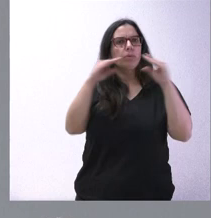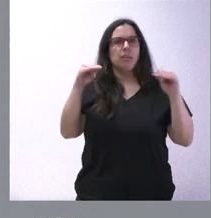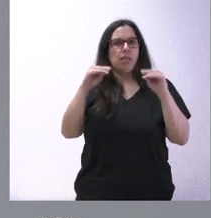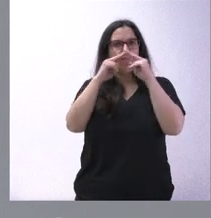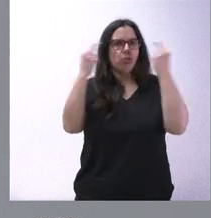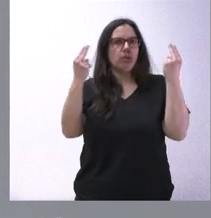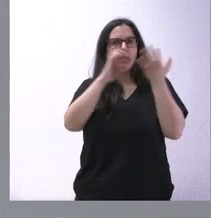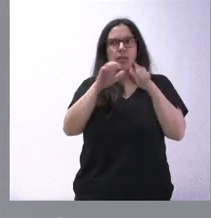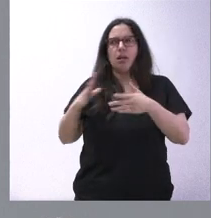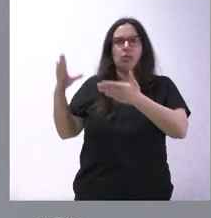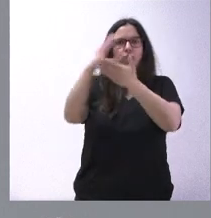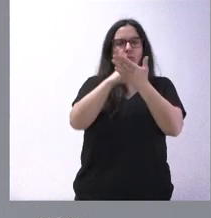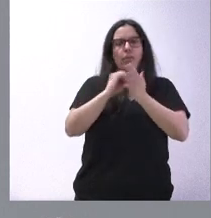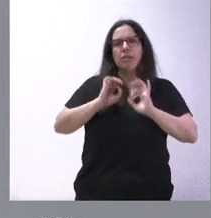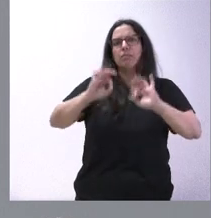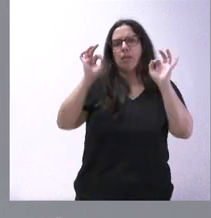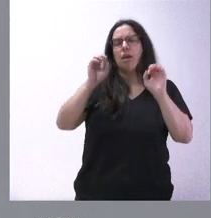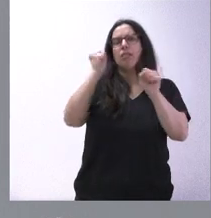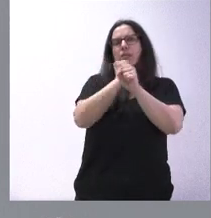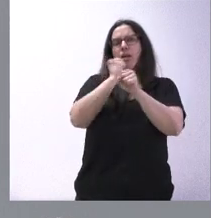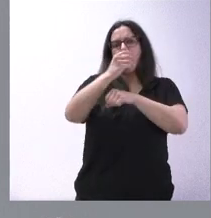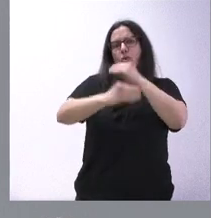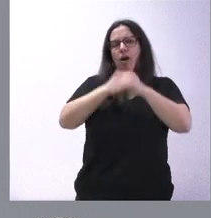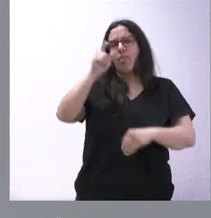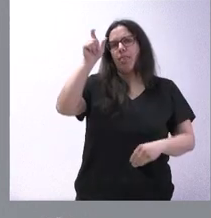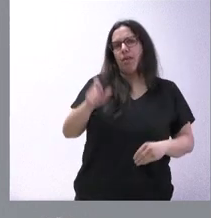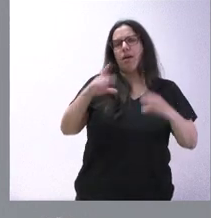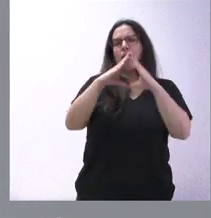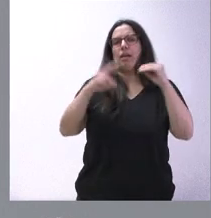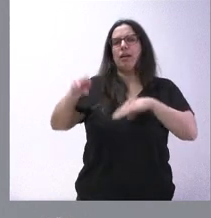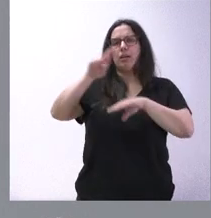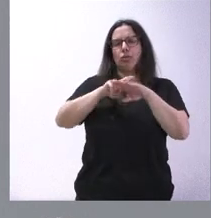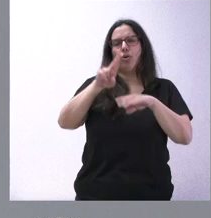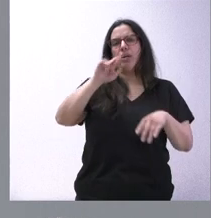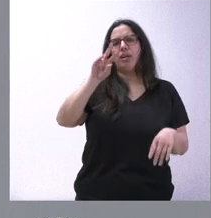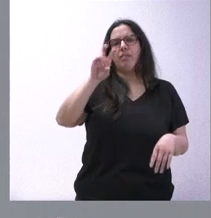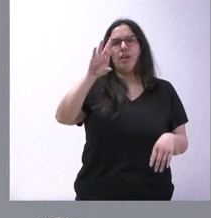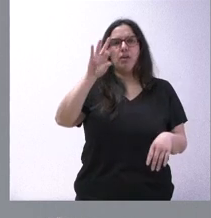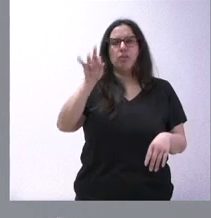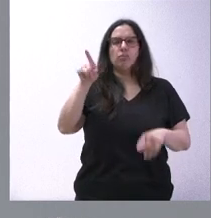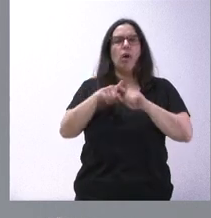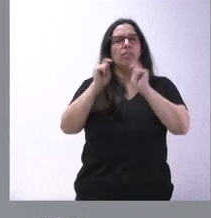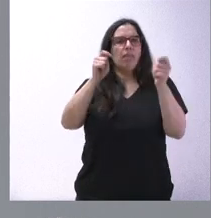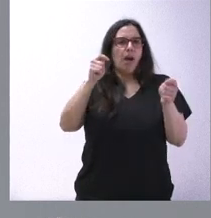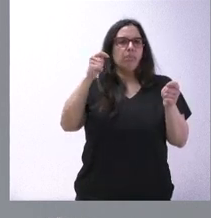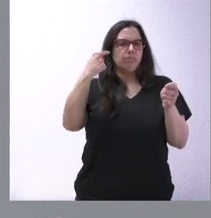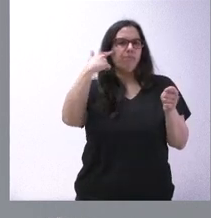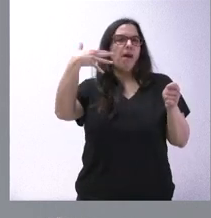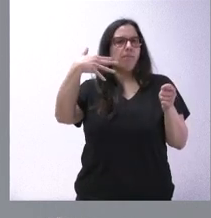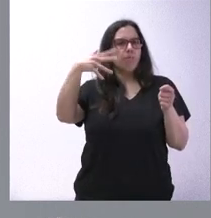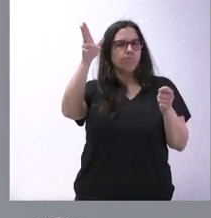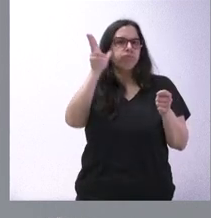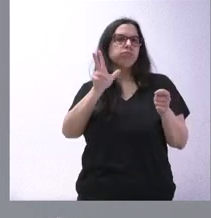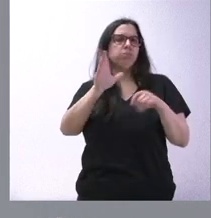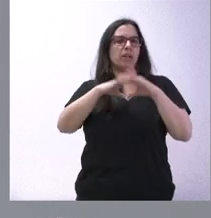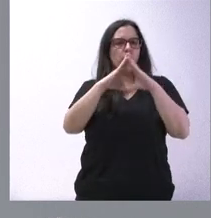Castilla y León y, particularmente, del trabajo del rector Ricardo Rivero. sido un trabajo que ha prestigiado la universidad y que ha prestigiado nuestra